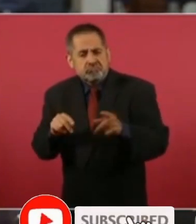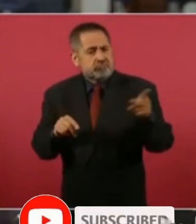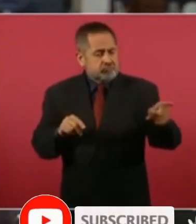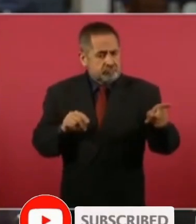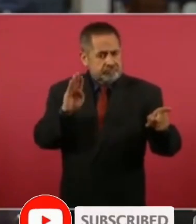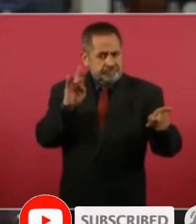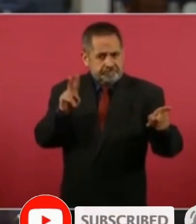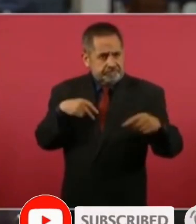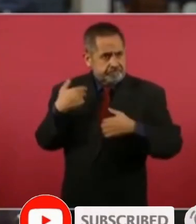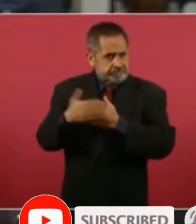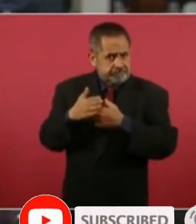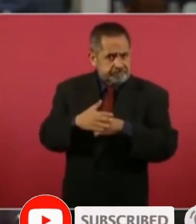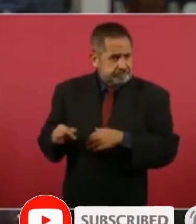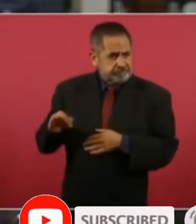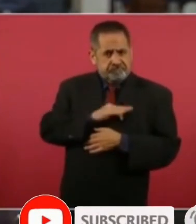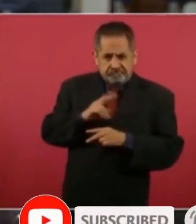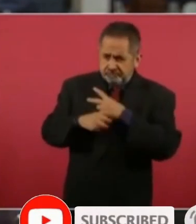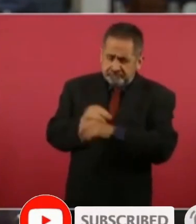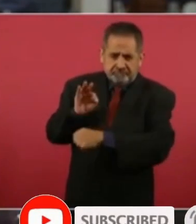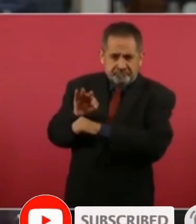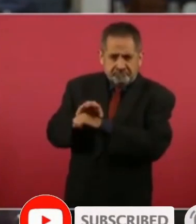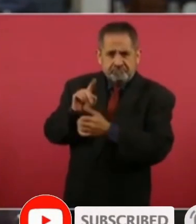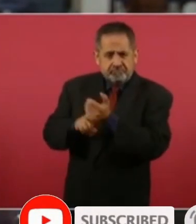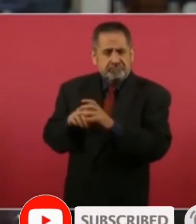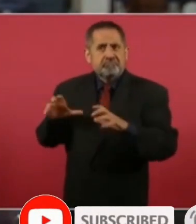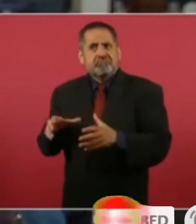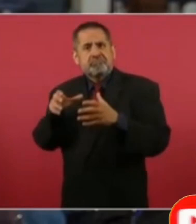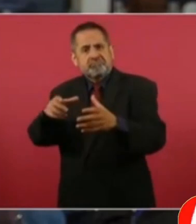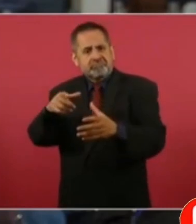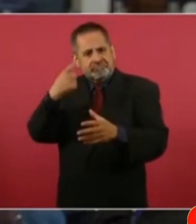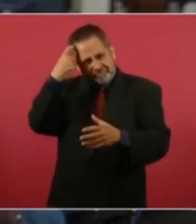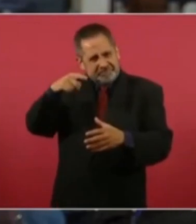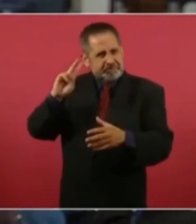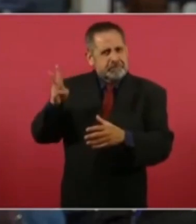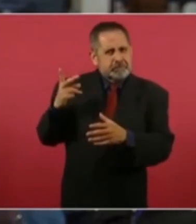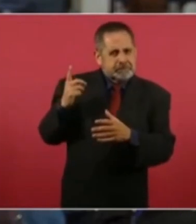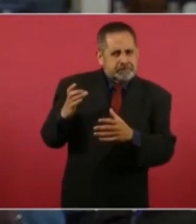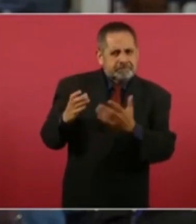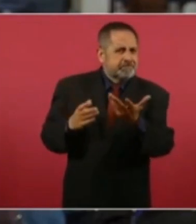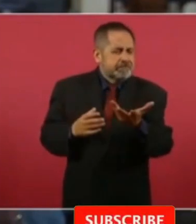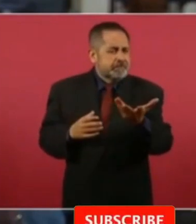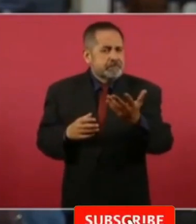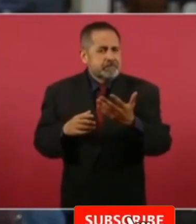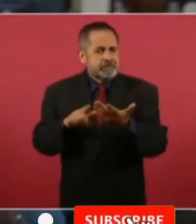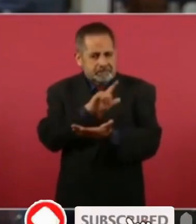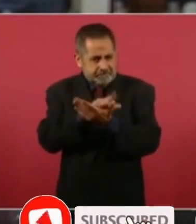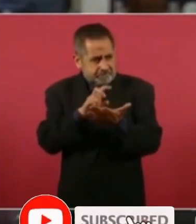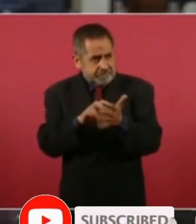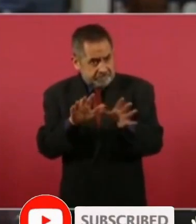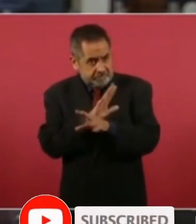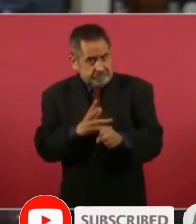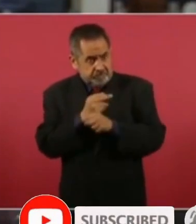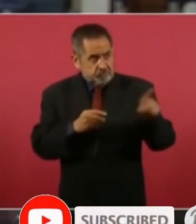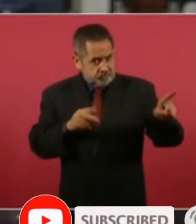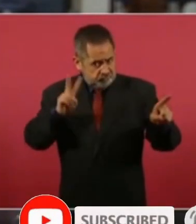vio, para serle sincero, a esa comunidad que fue a respaldarlo a Washington, en el tema de la reforma migratoria? ¿Sí está